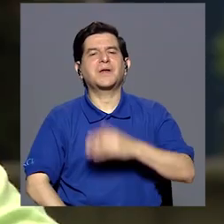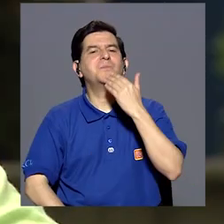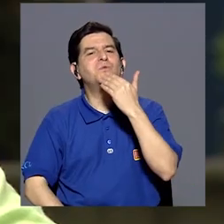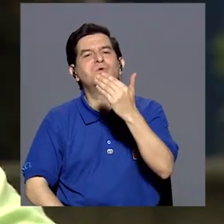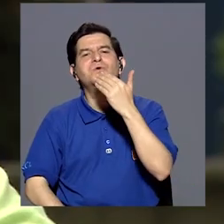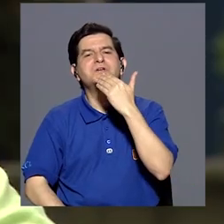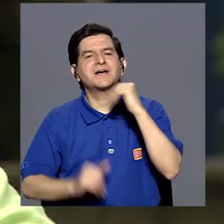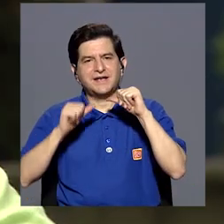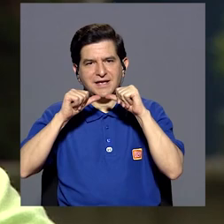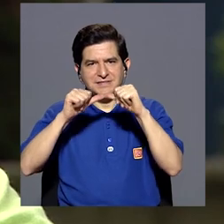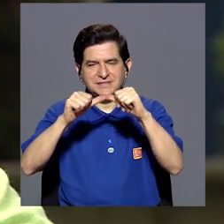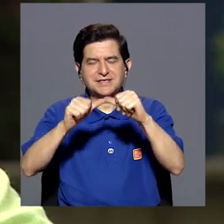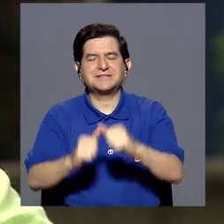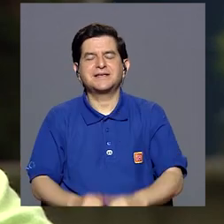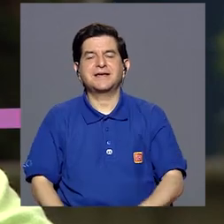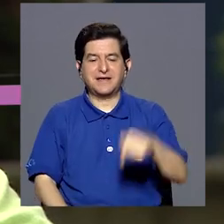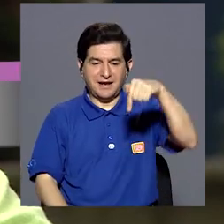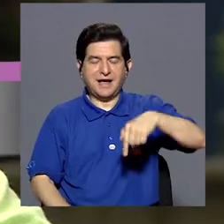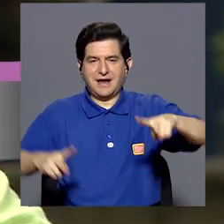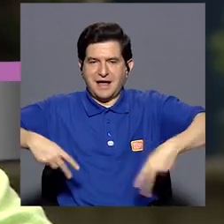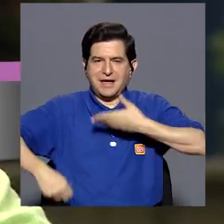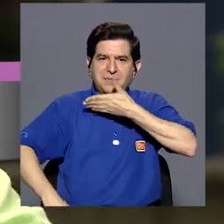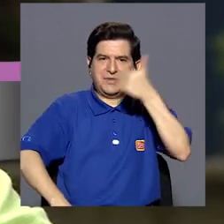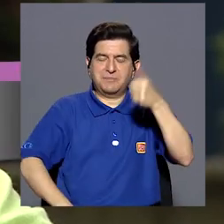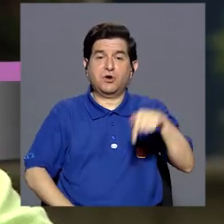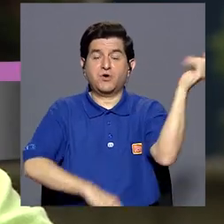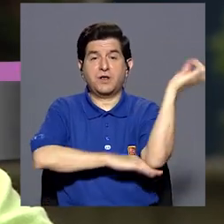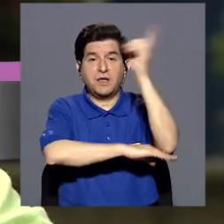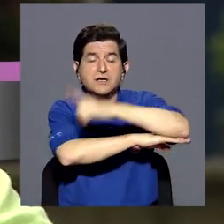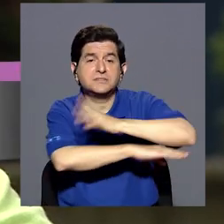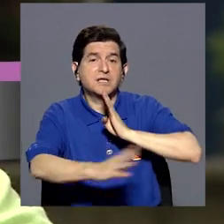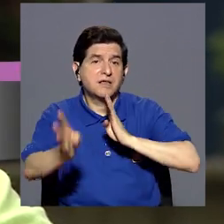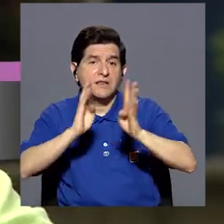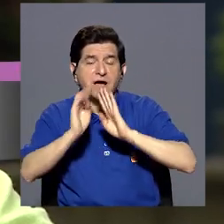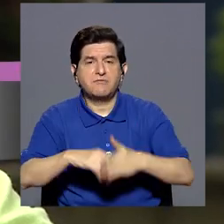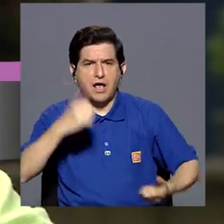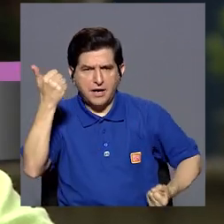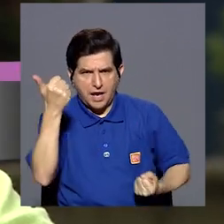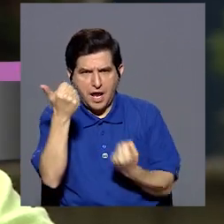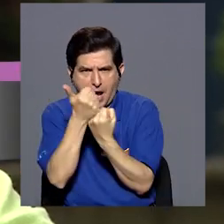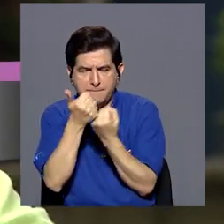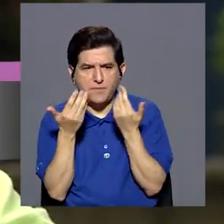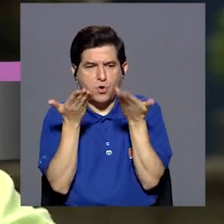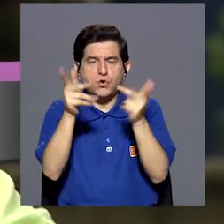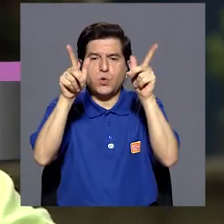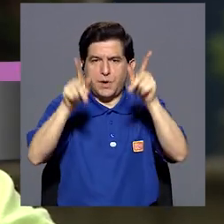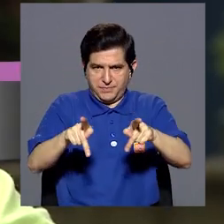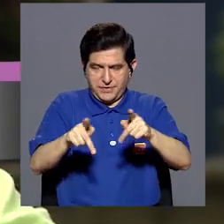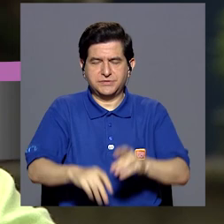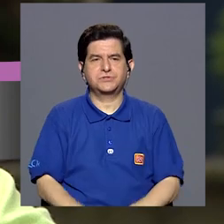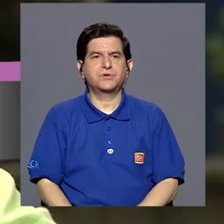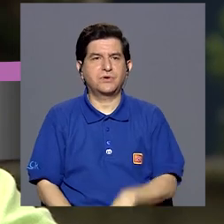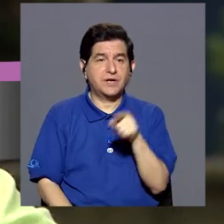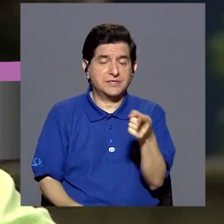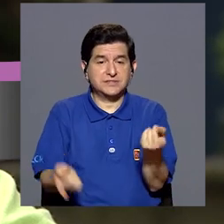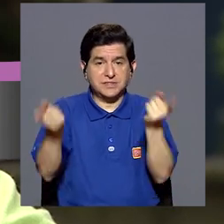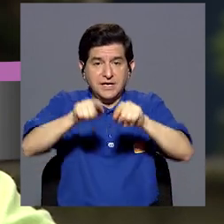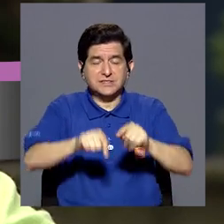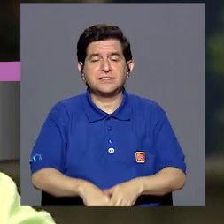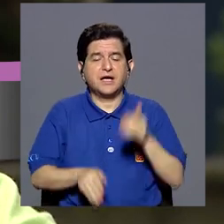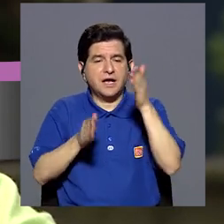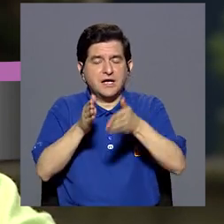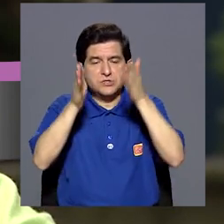Muchísimas gracias por continuar con nosotros, somos Vivir Mejor y el día de hoy conversando del apoyo que se le deben brindar a las personas que son